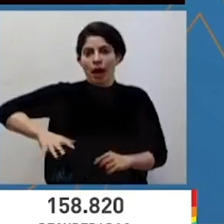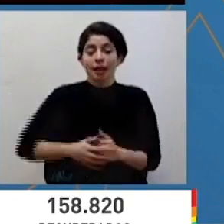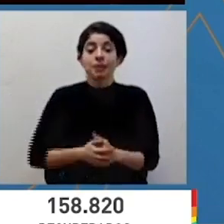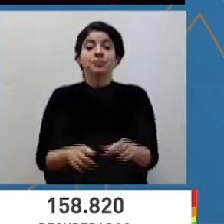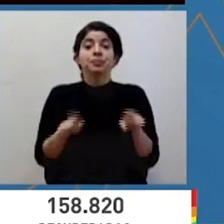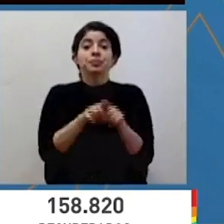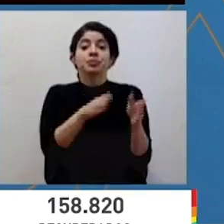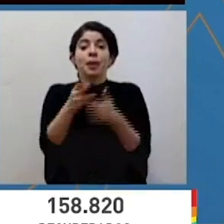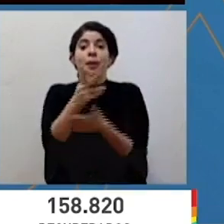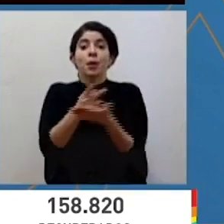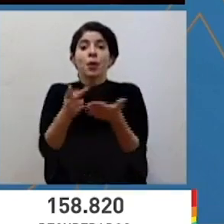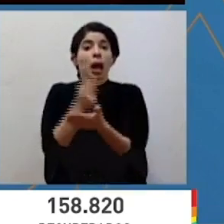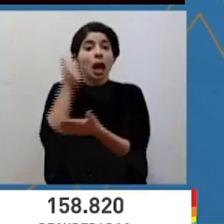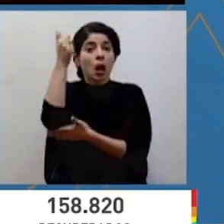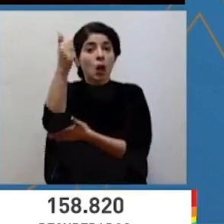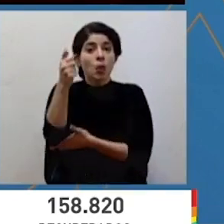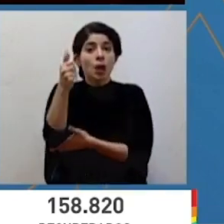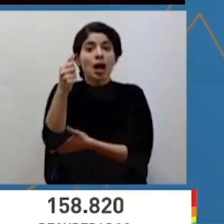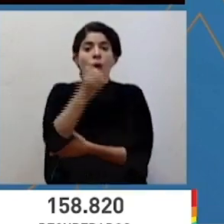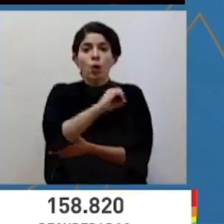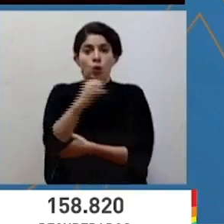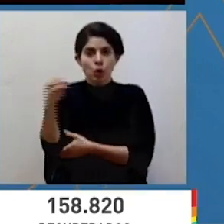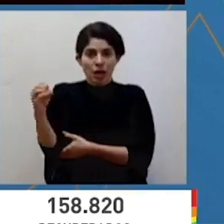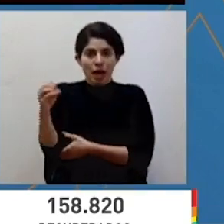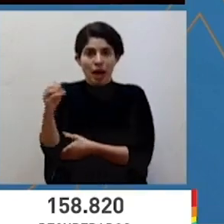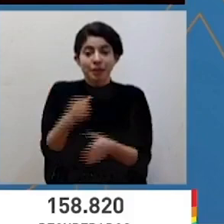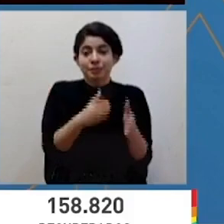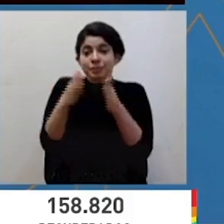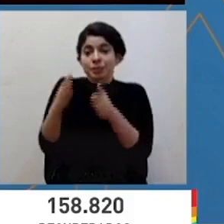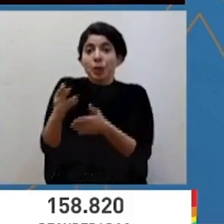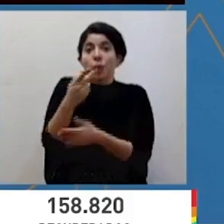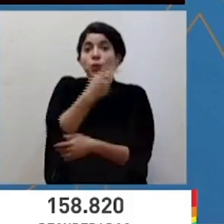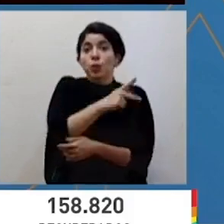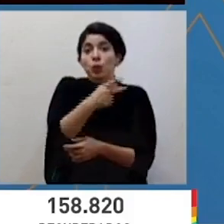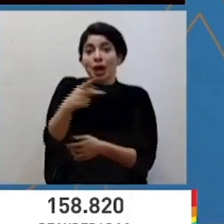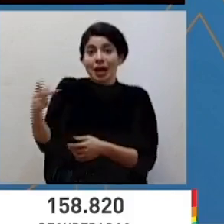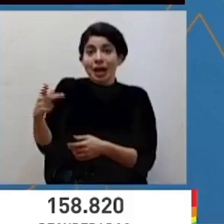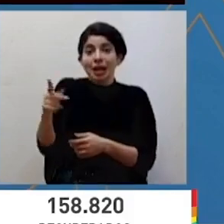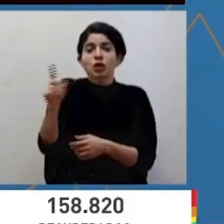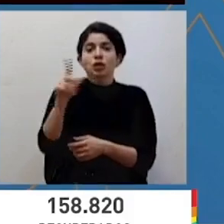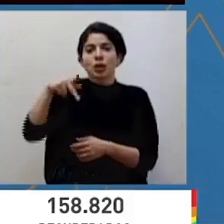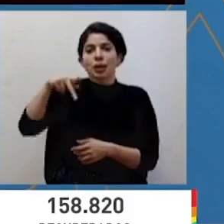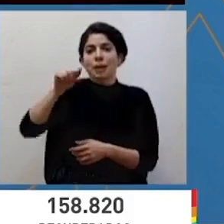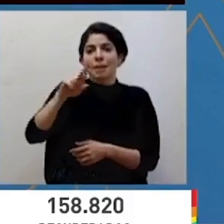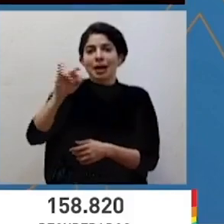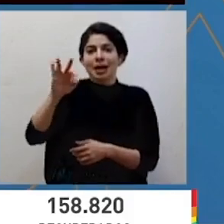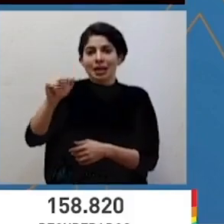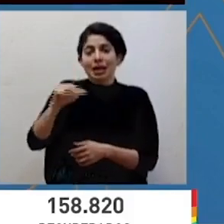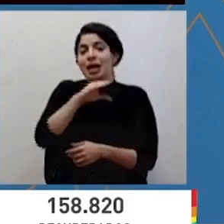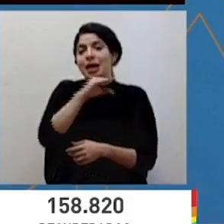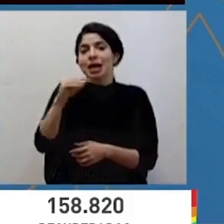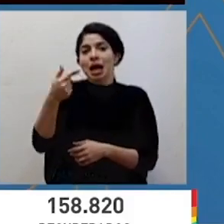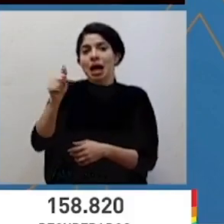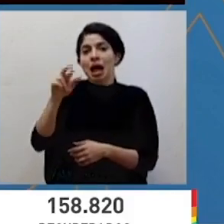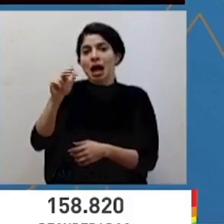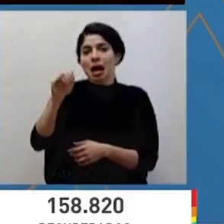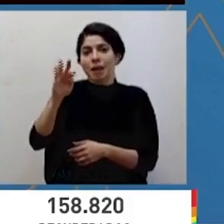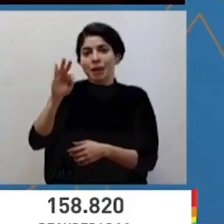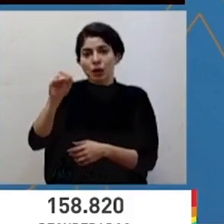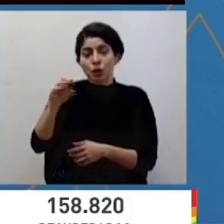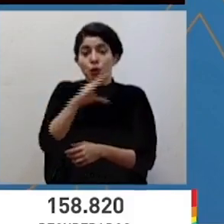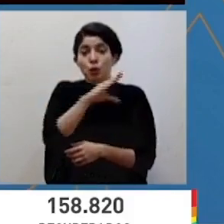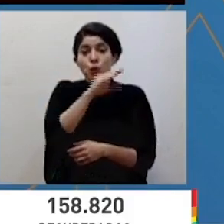Asimismo, en la provincia de La Juela, el cantón de Orotina, en la provincia de Punta Arenas, el cantón de Parrita y Garavito, y en la